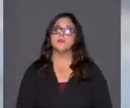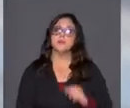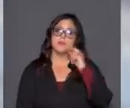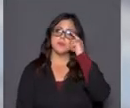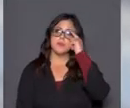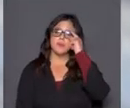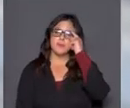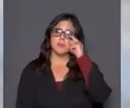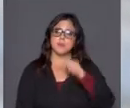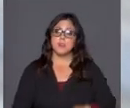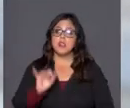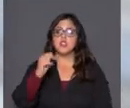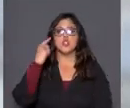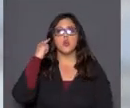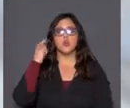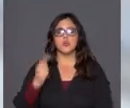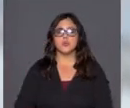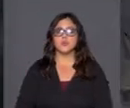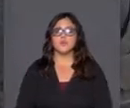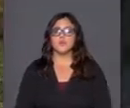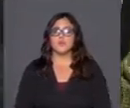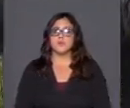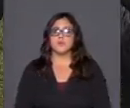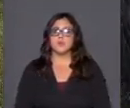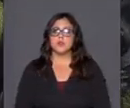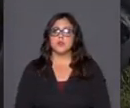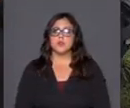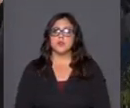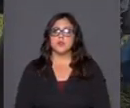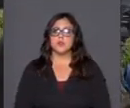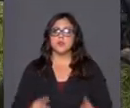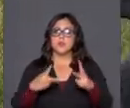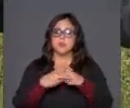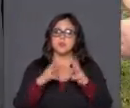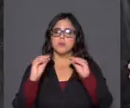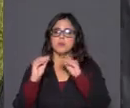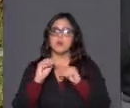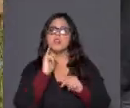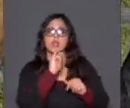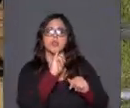Sí, sí, lo escucho. Sí, le preguntaba. yo creo que cuando estamos